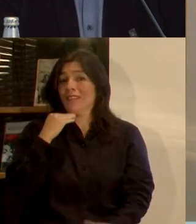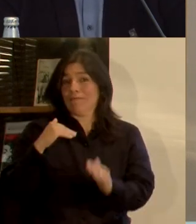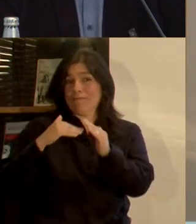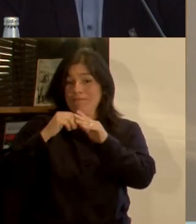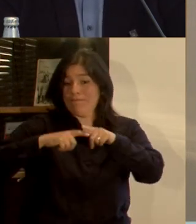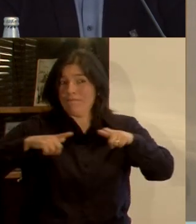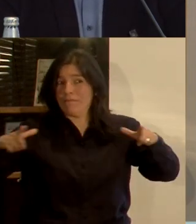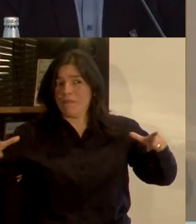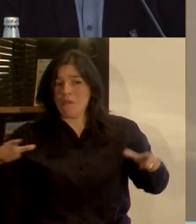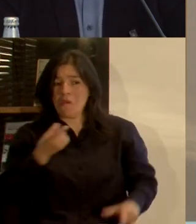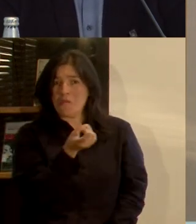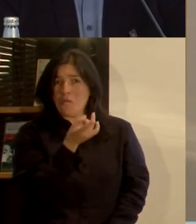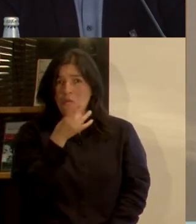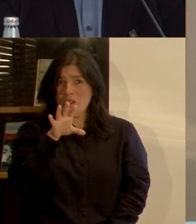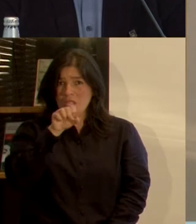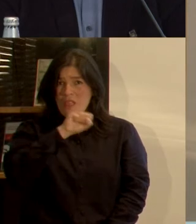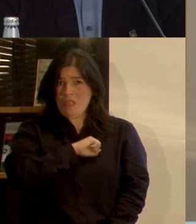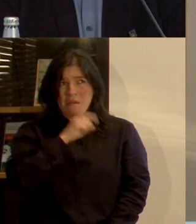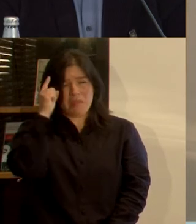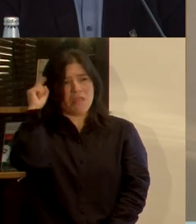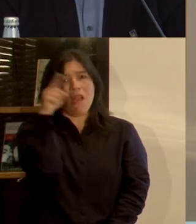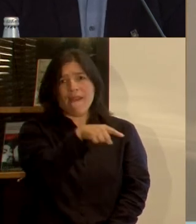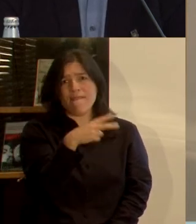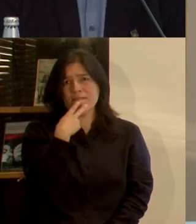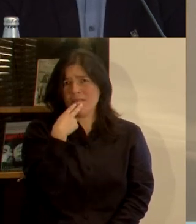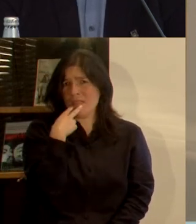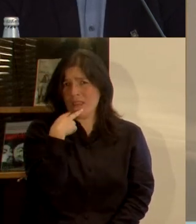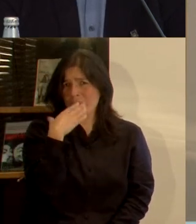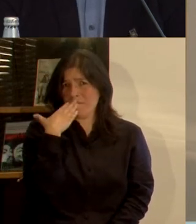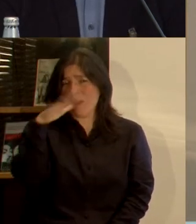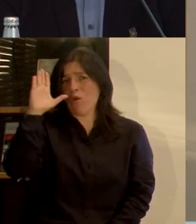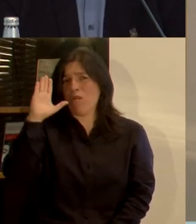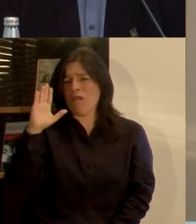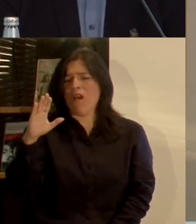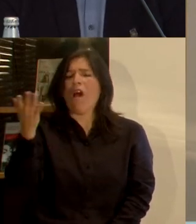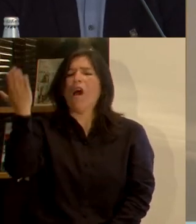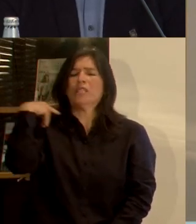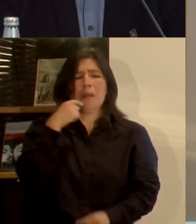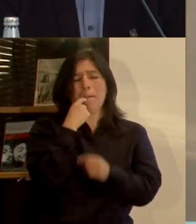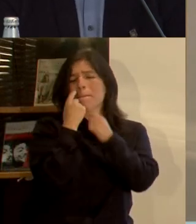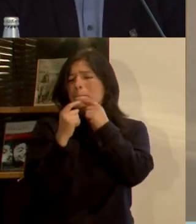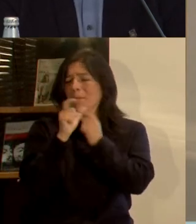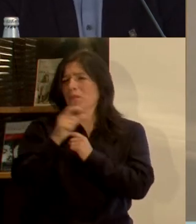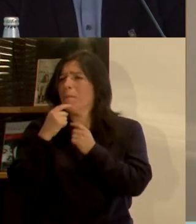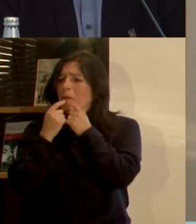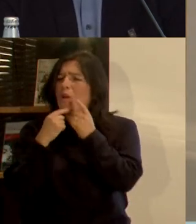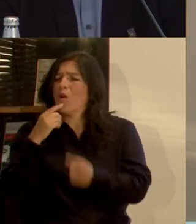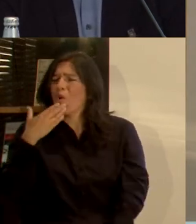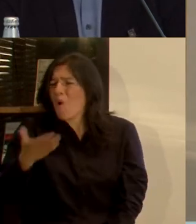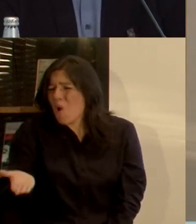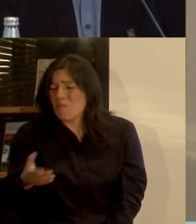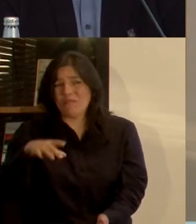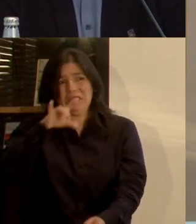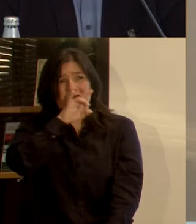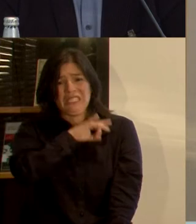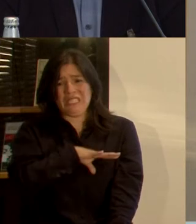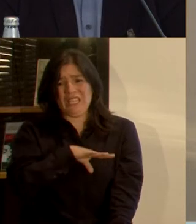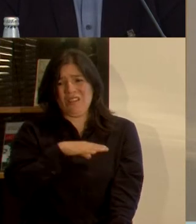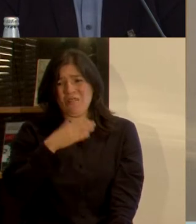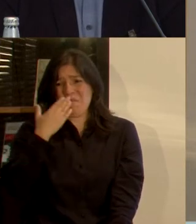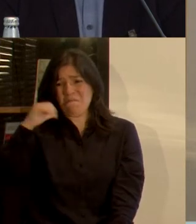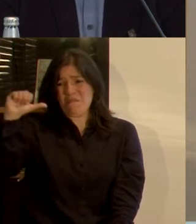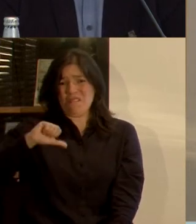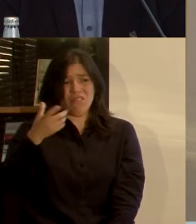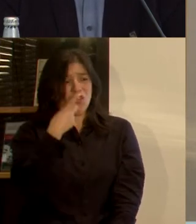que el Gran Santiago no es la mejor ciudad para vivir. Una vez alguien me preguntaba, pero ¿cómo Santiago va a ser peor ciudad que Puerto Montt, Puerto Vara?